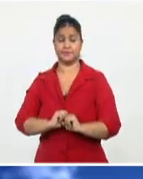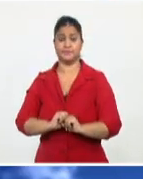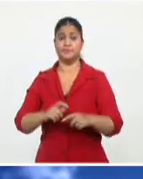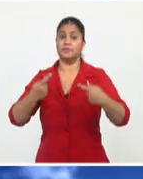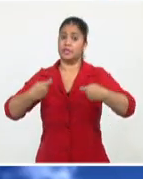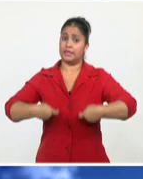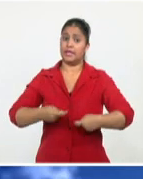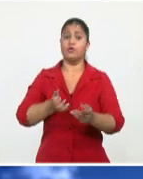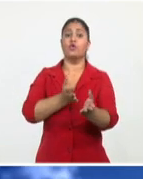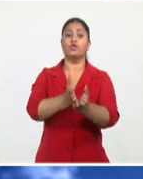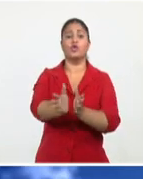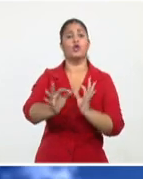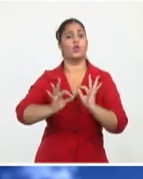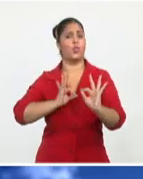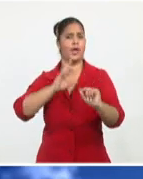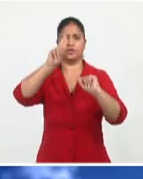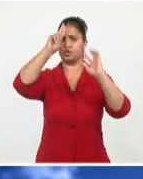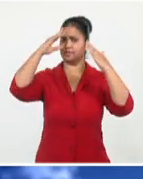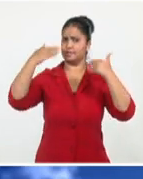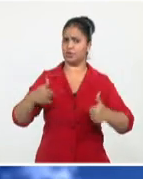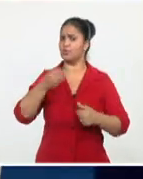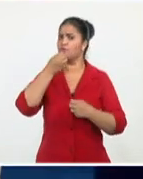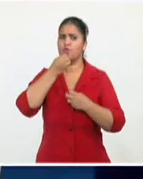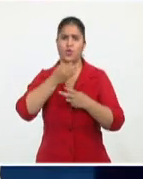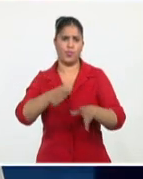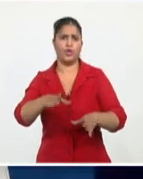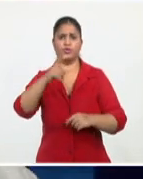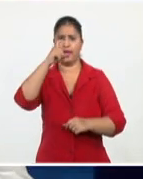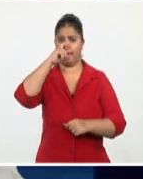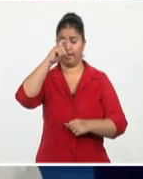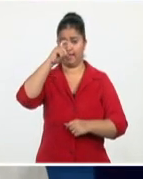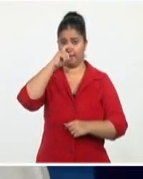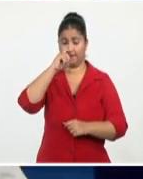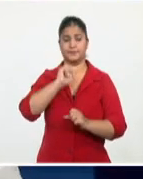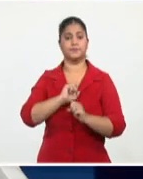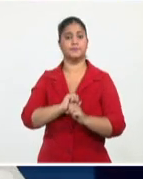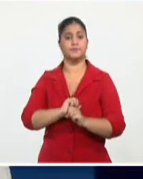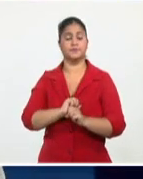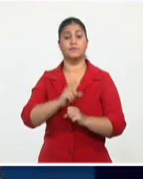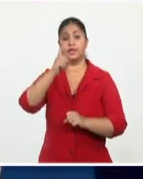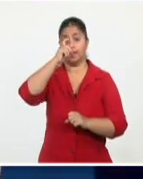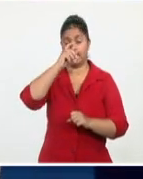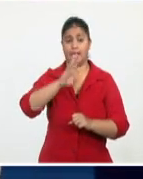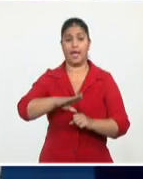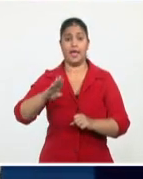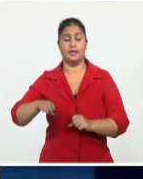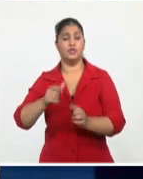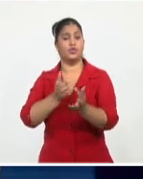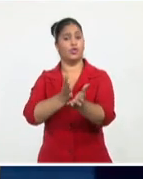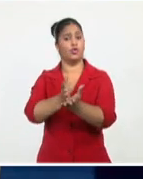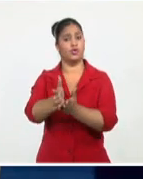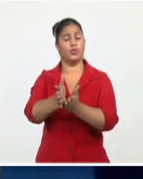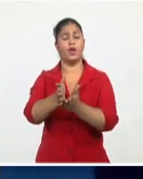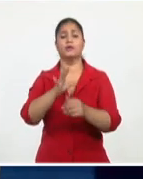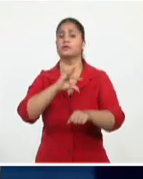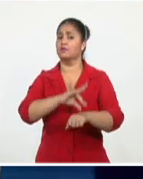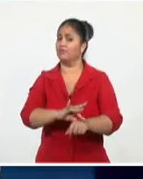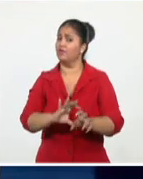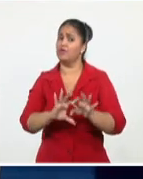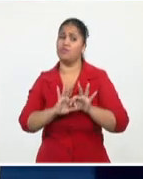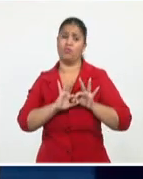concreta en la alta transmisibilidad en edades pediátricas. Y ayer, de los nueve que se diagnosticaron, pues